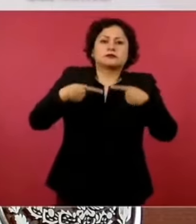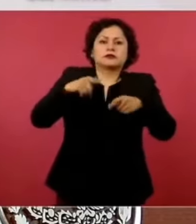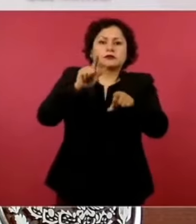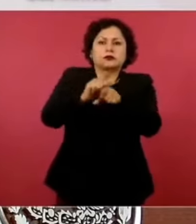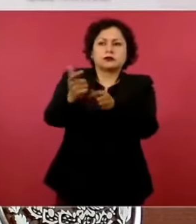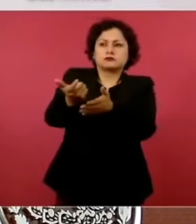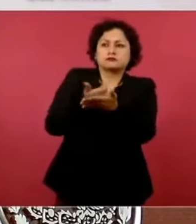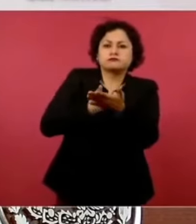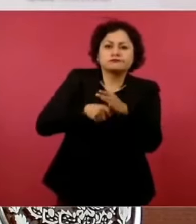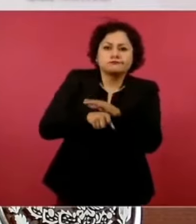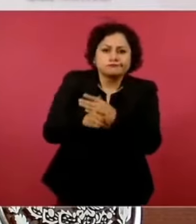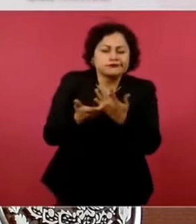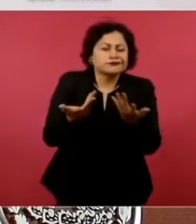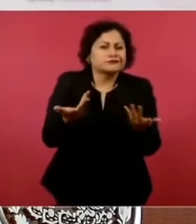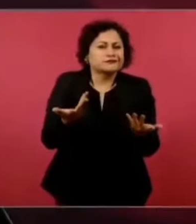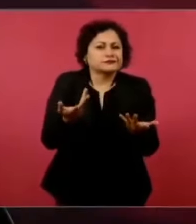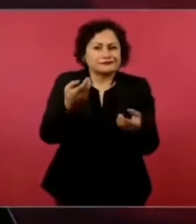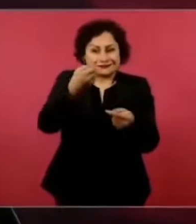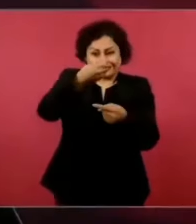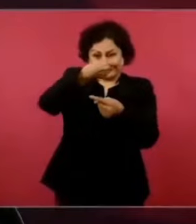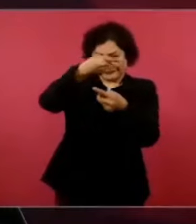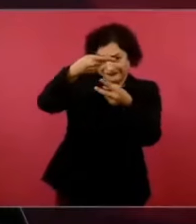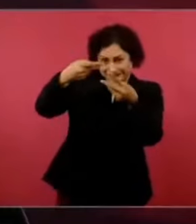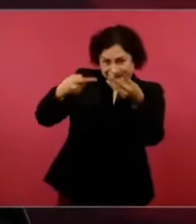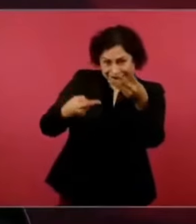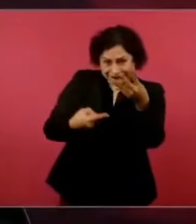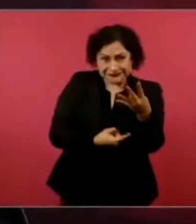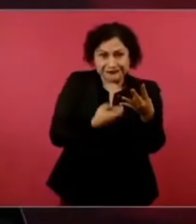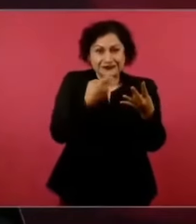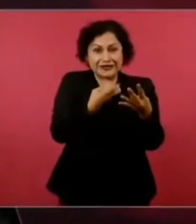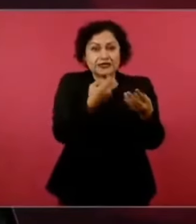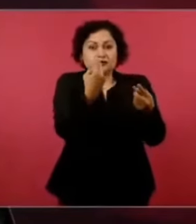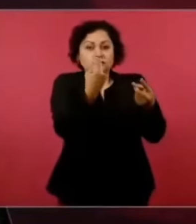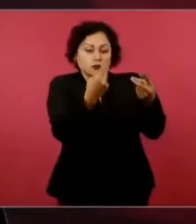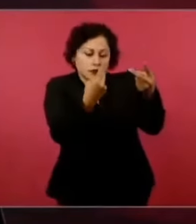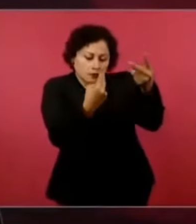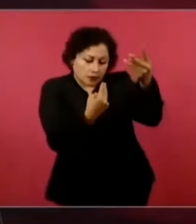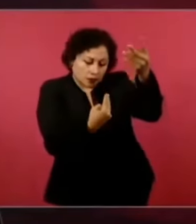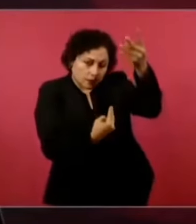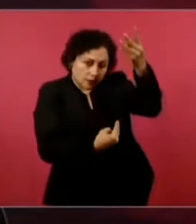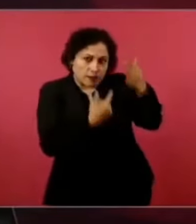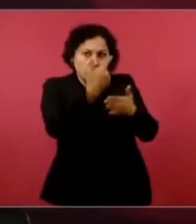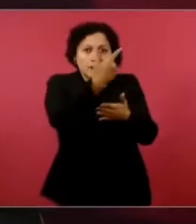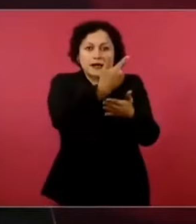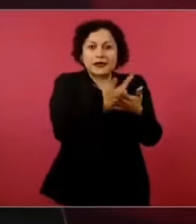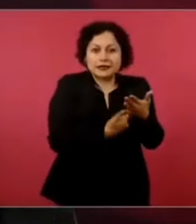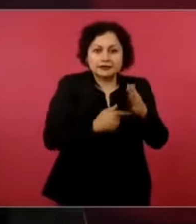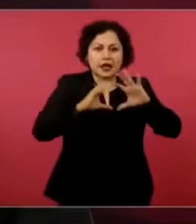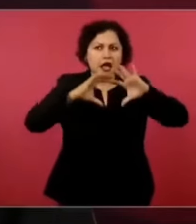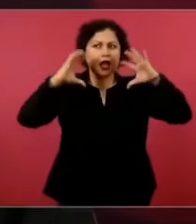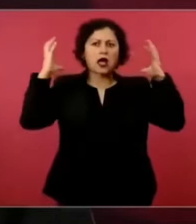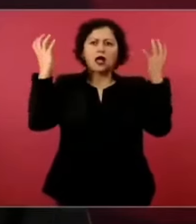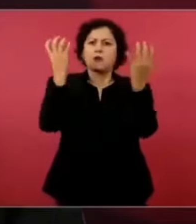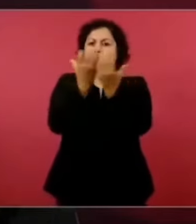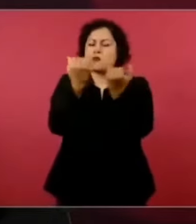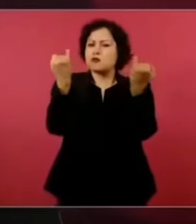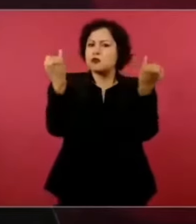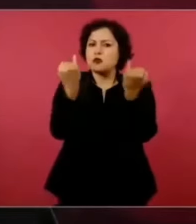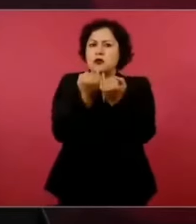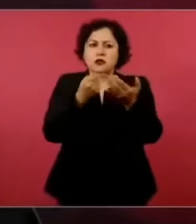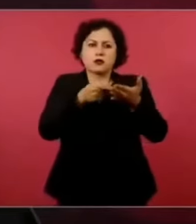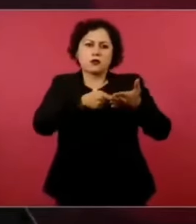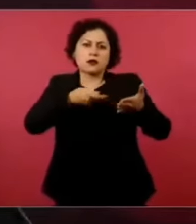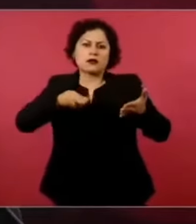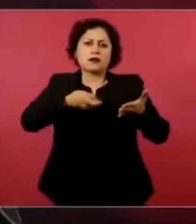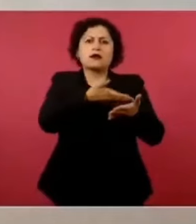están considerados como actividades vulnerables y entonces estas actividades vulnerables,